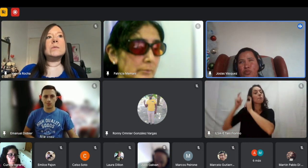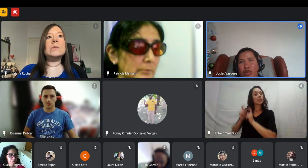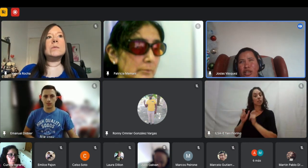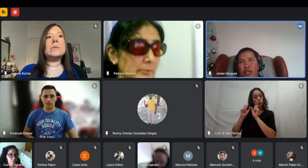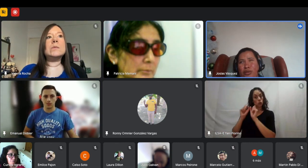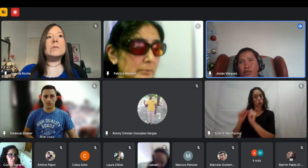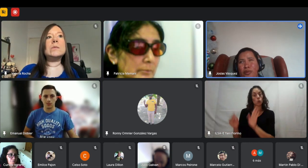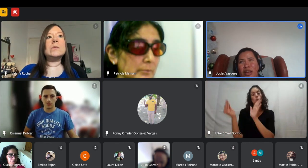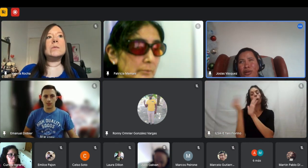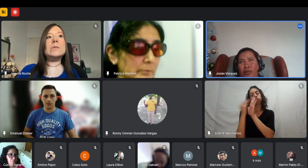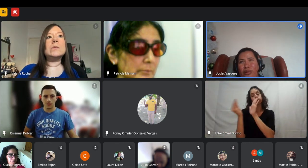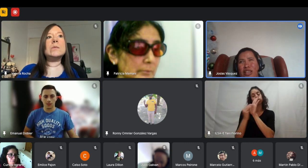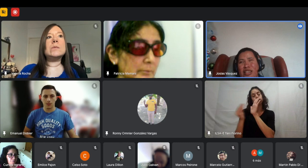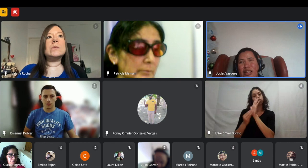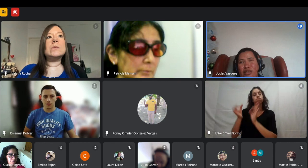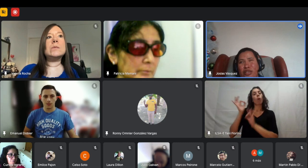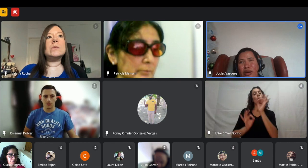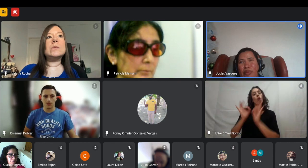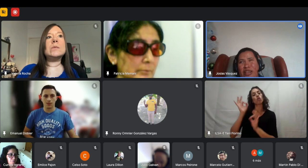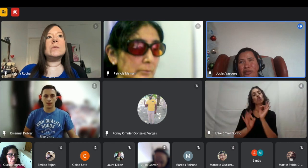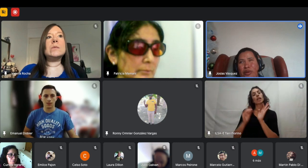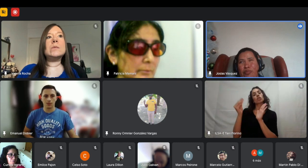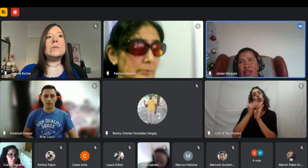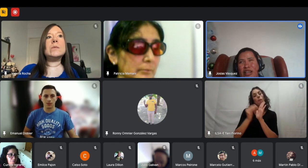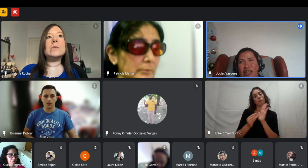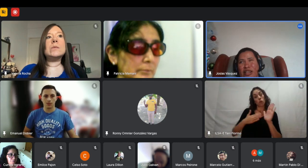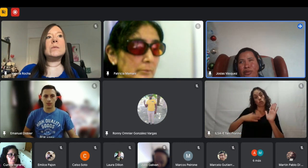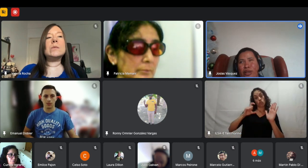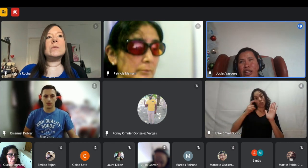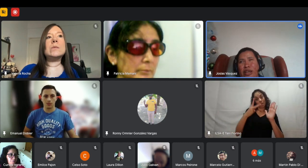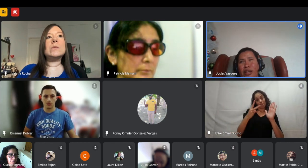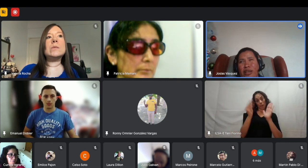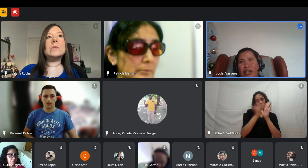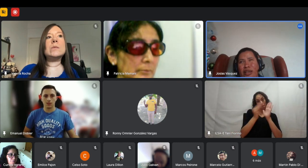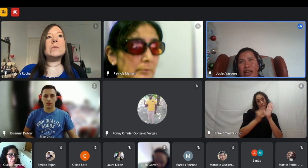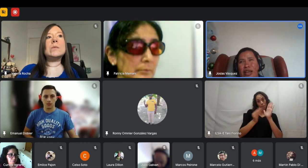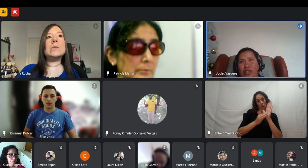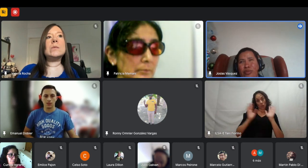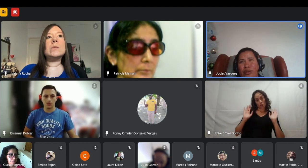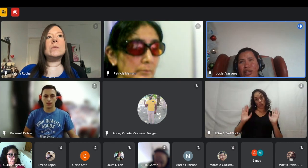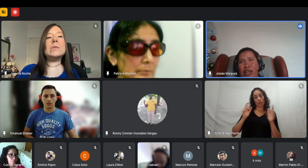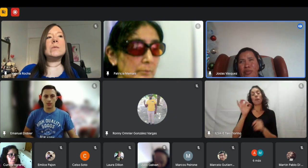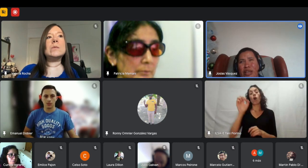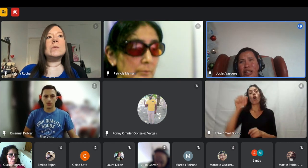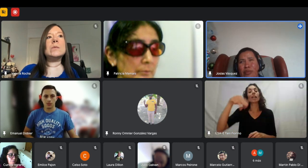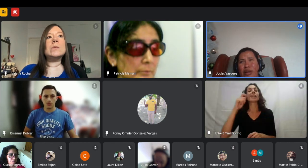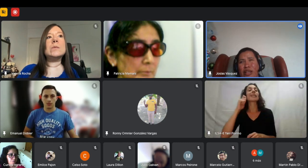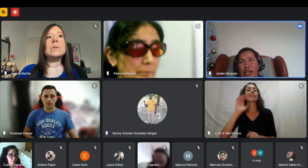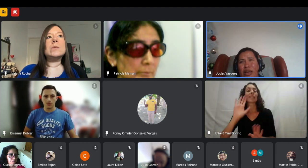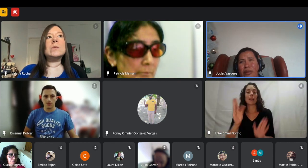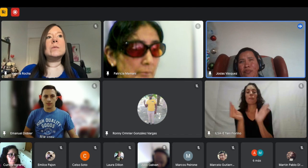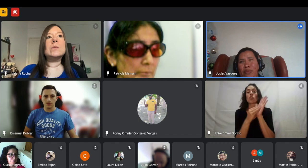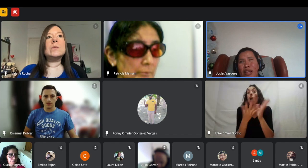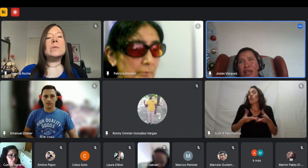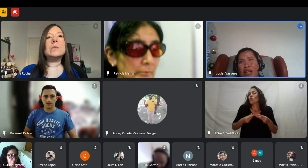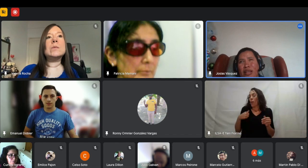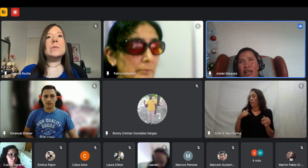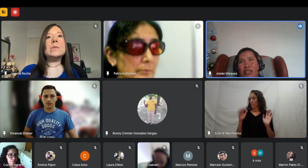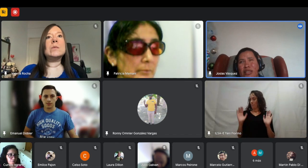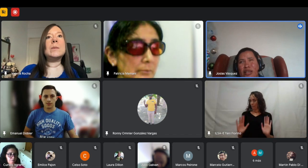trabajé en X proyecto o hice esta página web para tal ONG en eso me ayudaría a el tema de